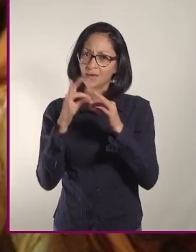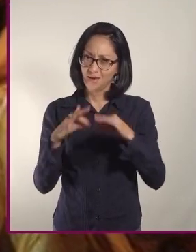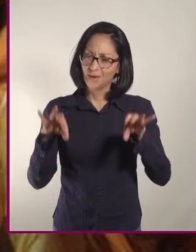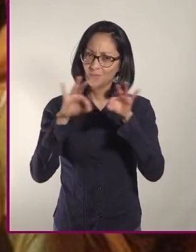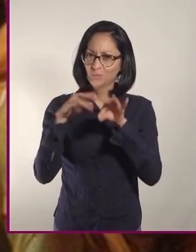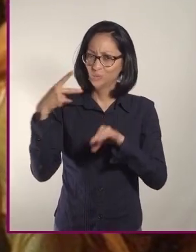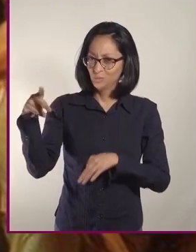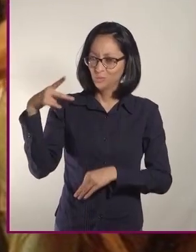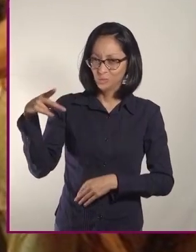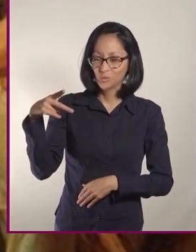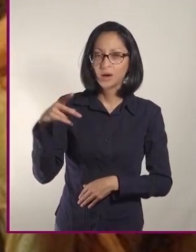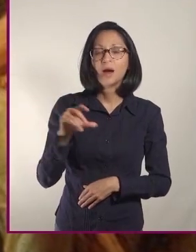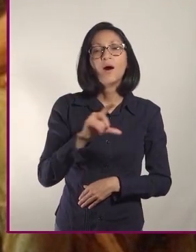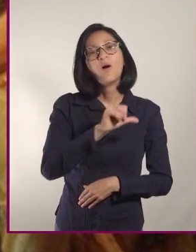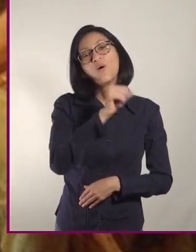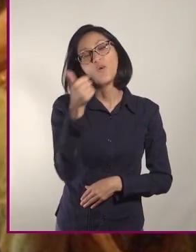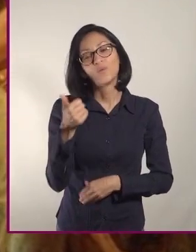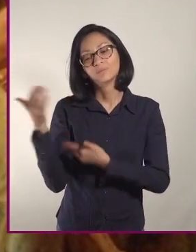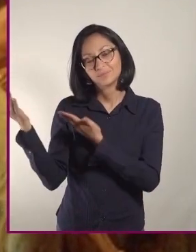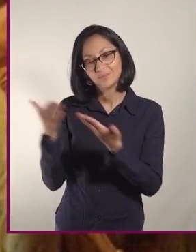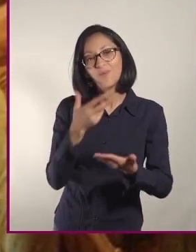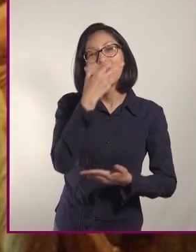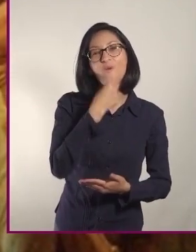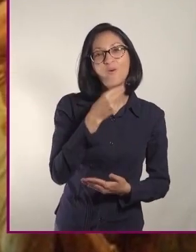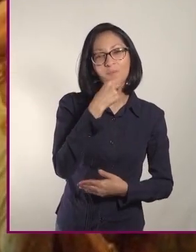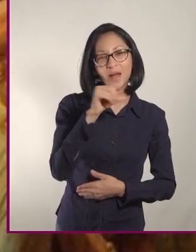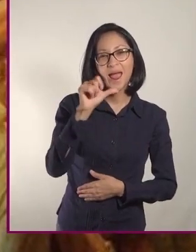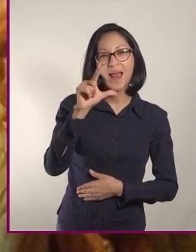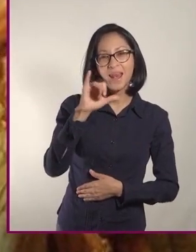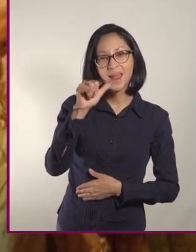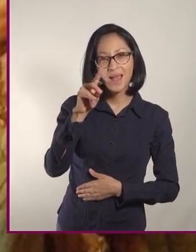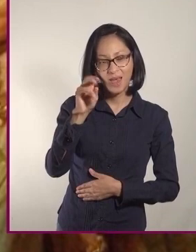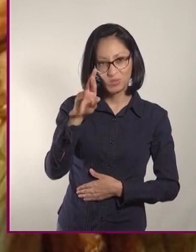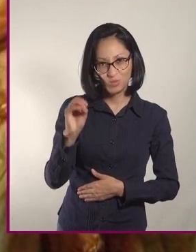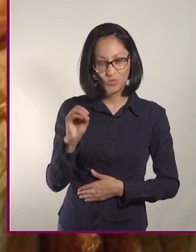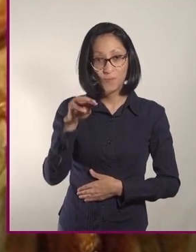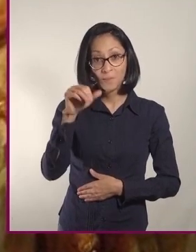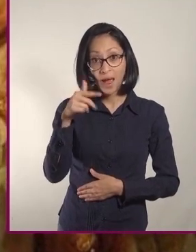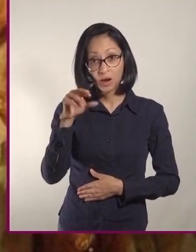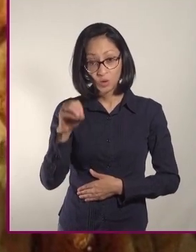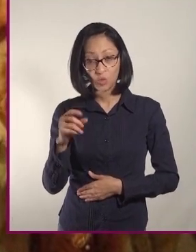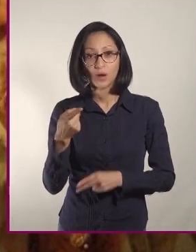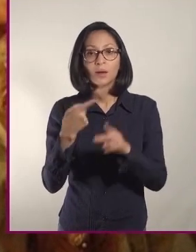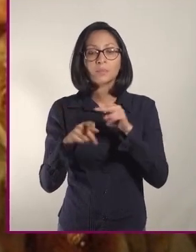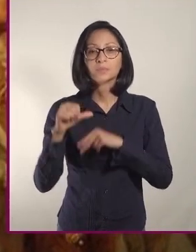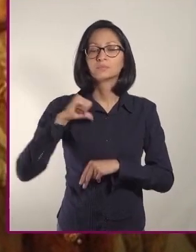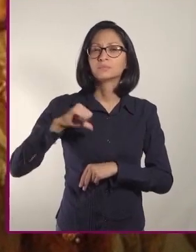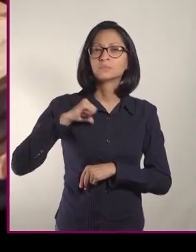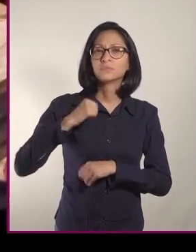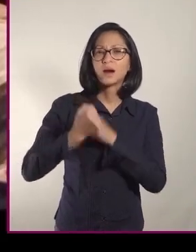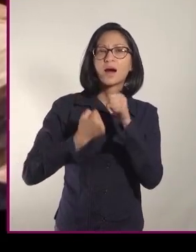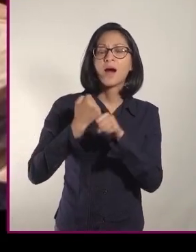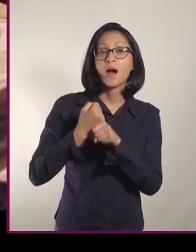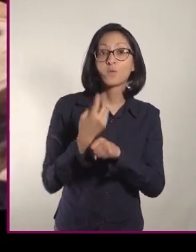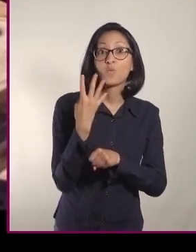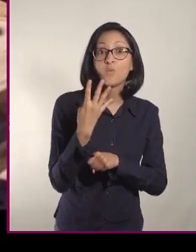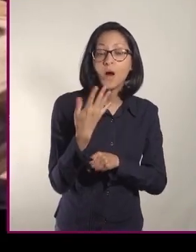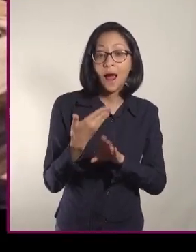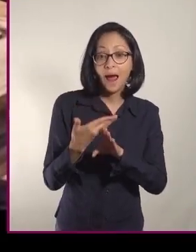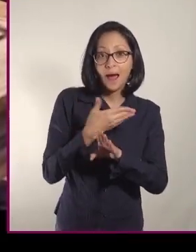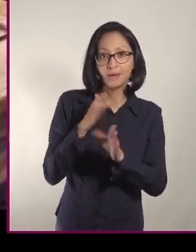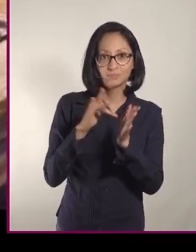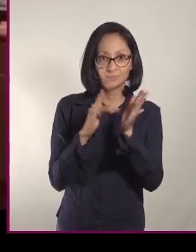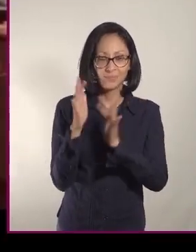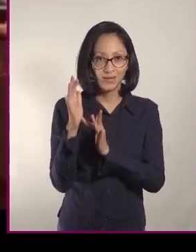influencias llegaron después de que Alejandro Magno conquistara este territorio en el siglo IV a.C. Las hierbas y